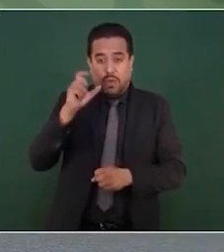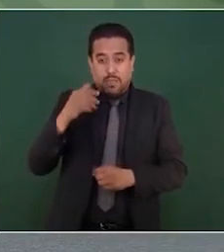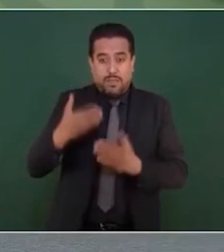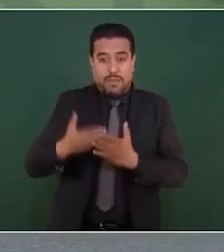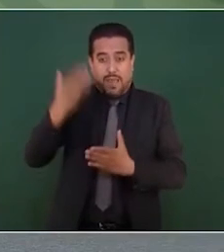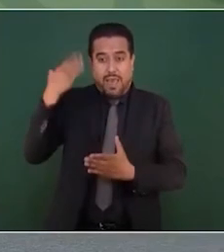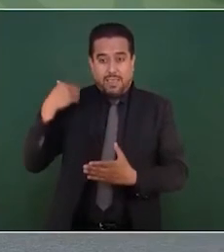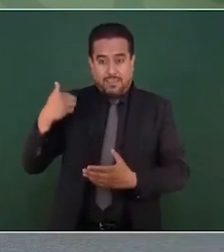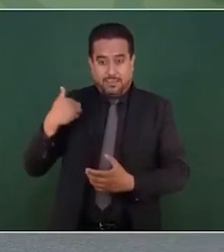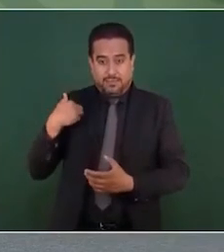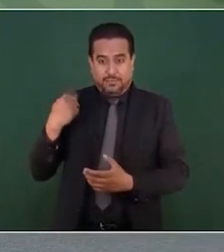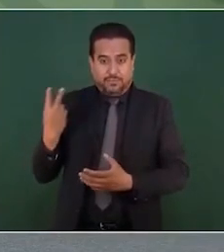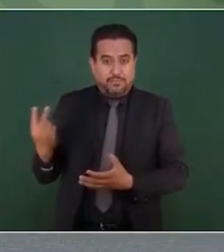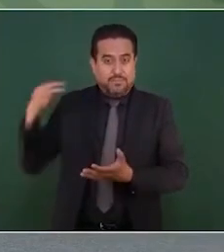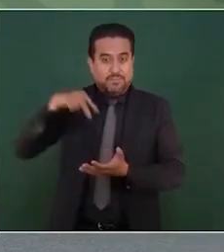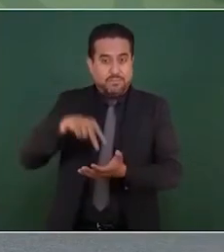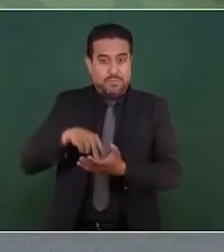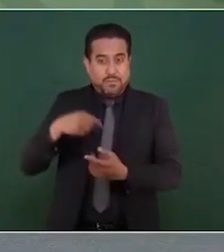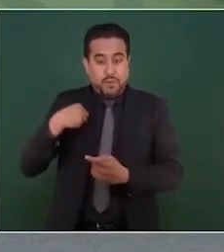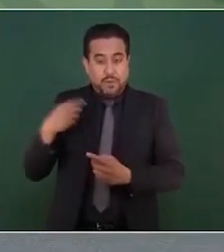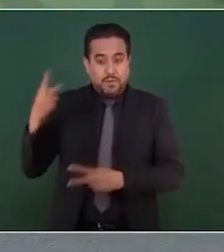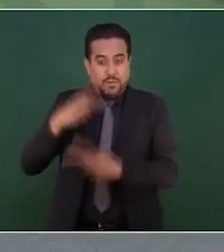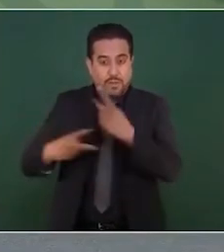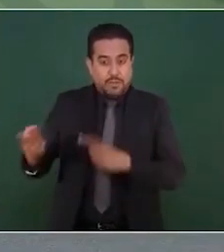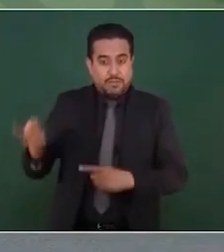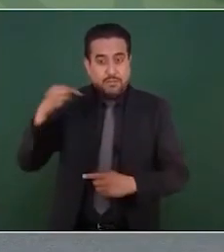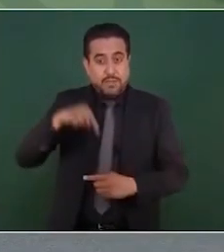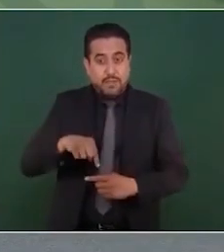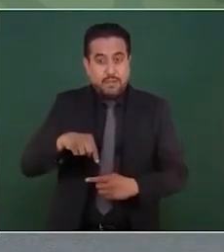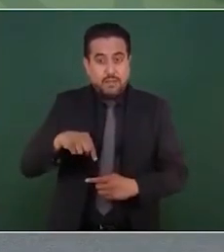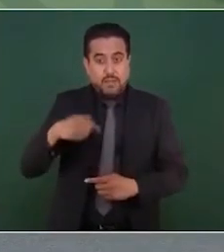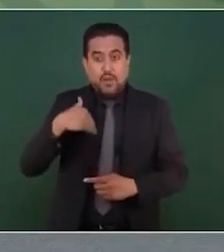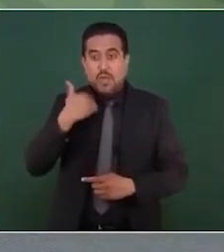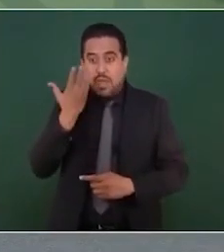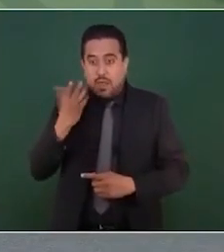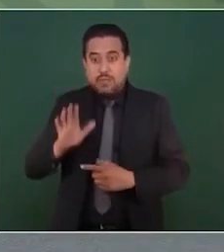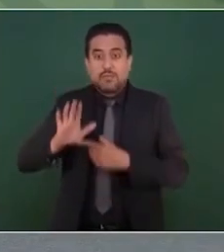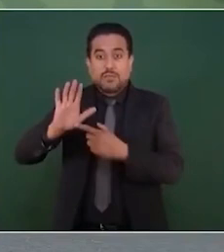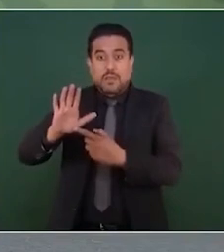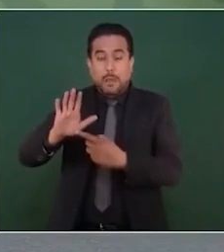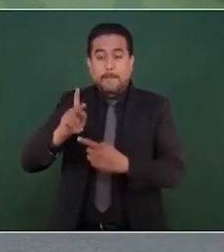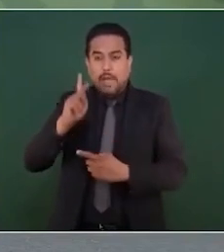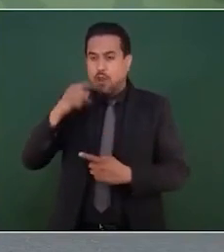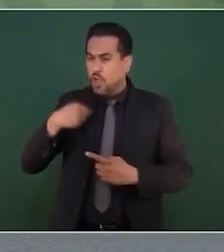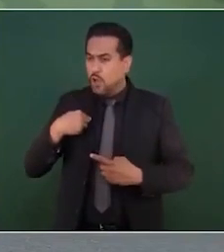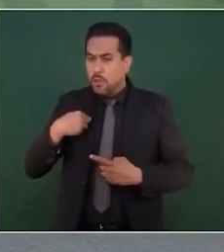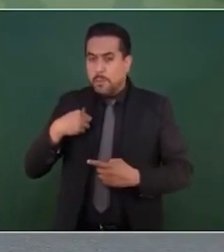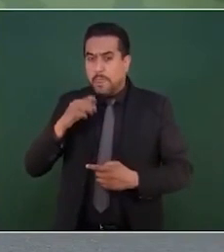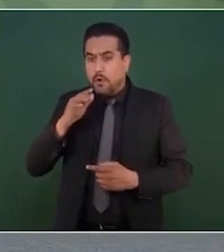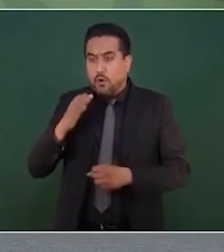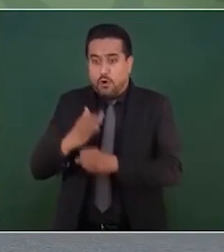estuvimos la vez pasada y estoy seguro que no teníamos esta cantidad